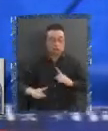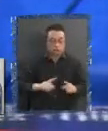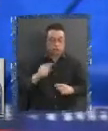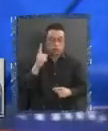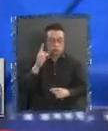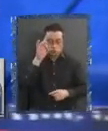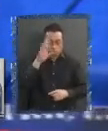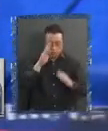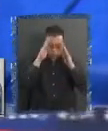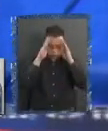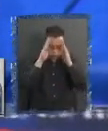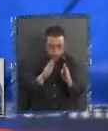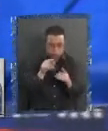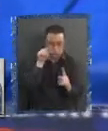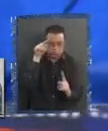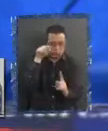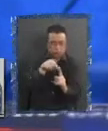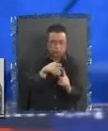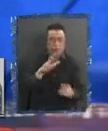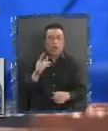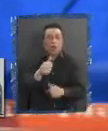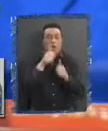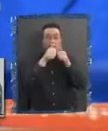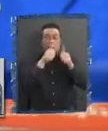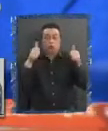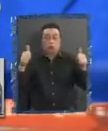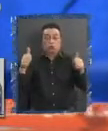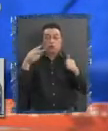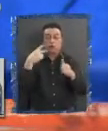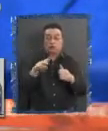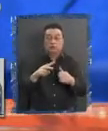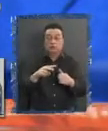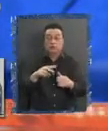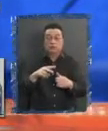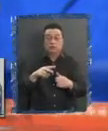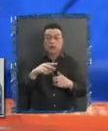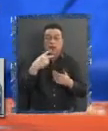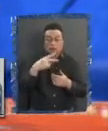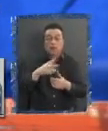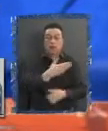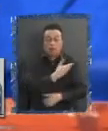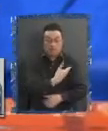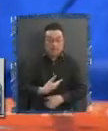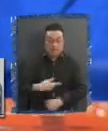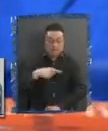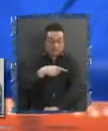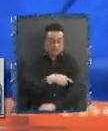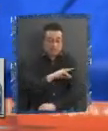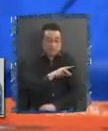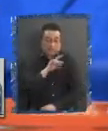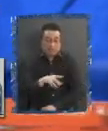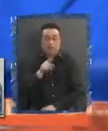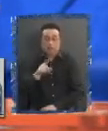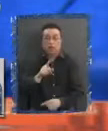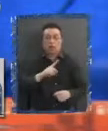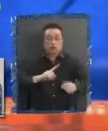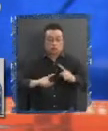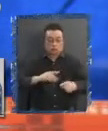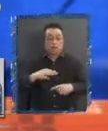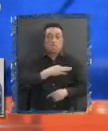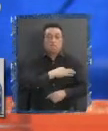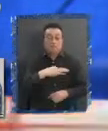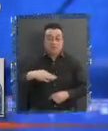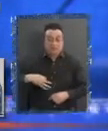concentrada En la autoridad A nivel De la presidencia De la república Y eso En la estructura Ministerial Y eso